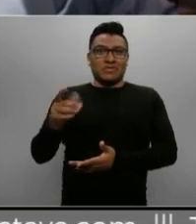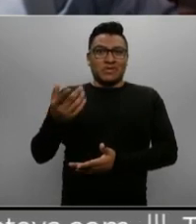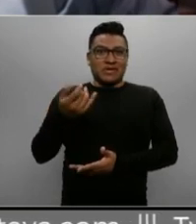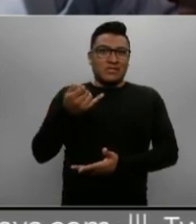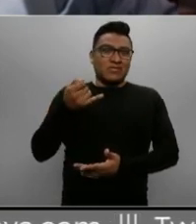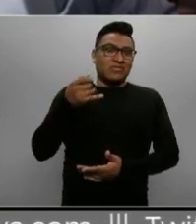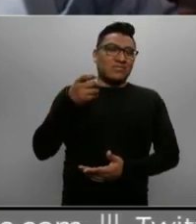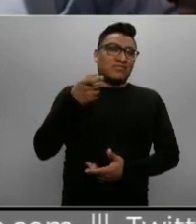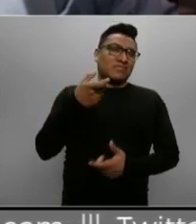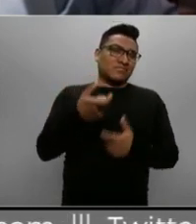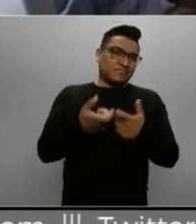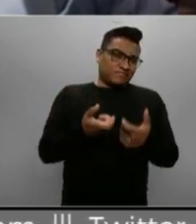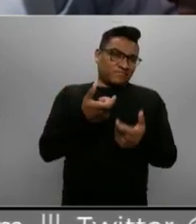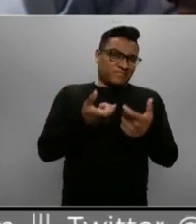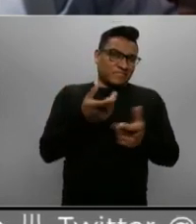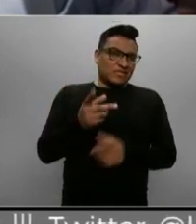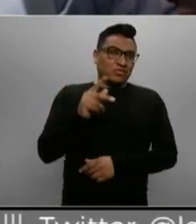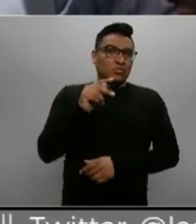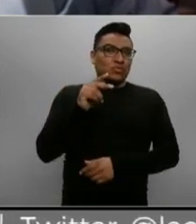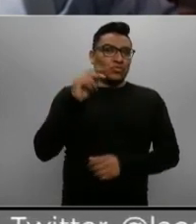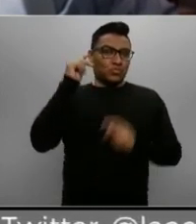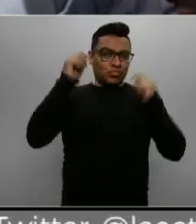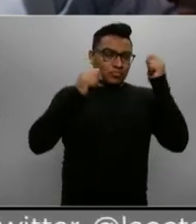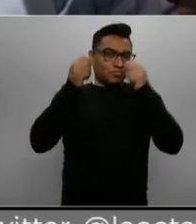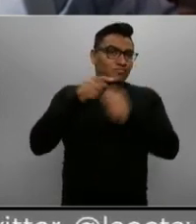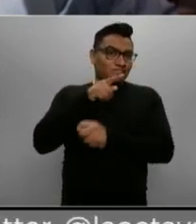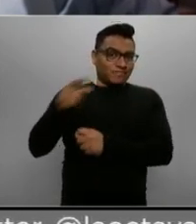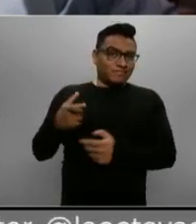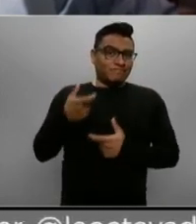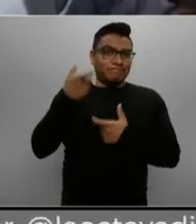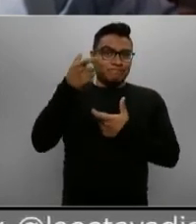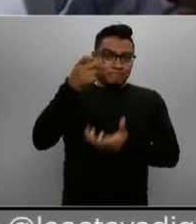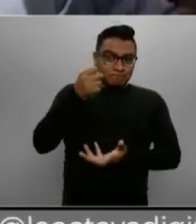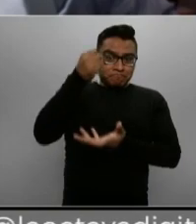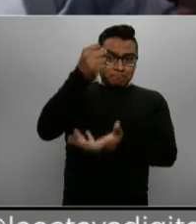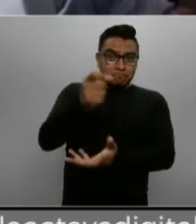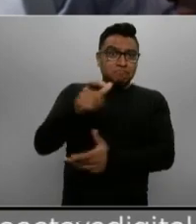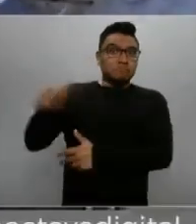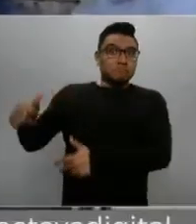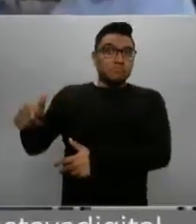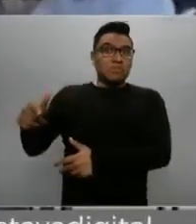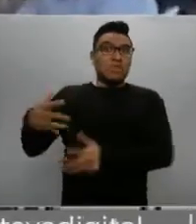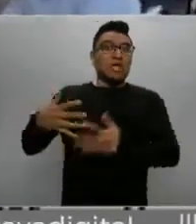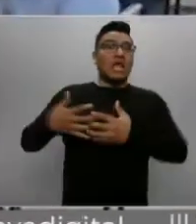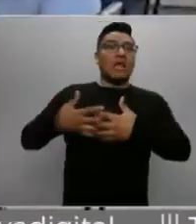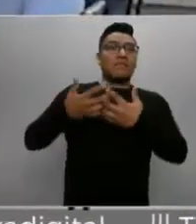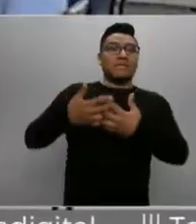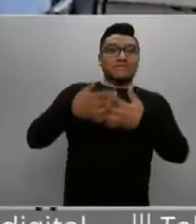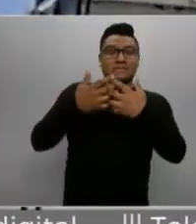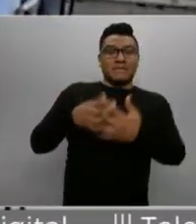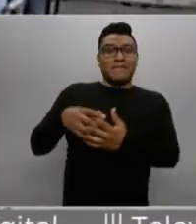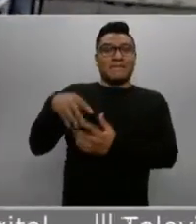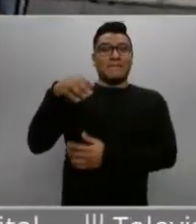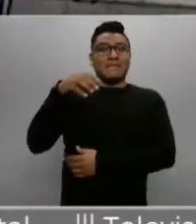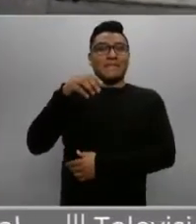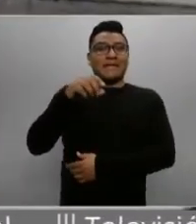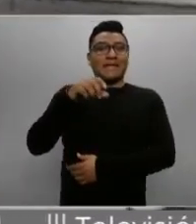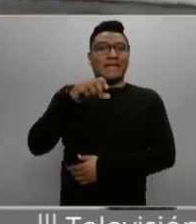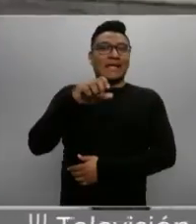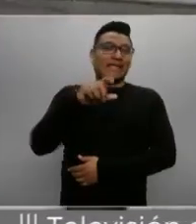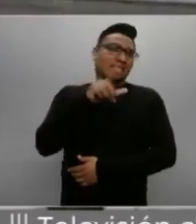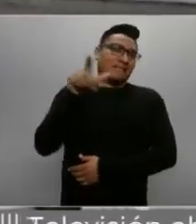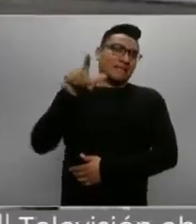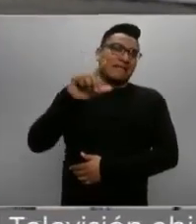al Turismo anunció como ganador al consorcio liderado por Mota Engil México, de origen